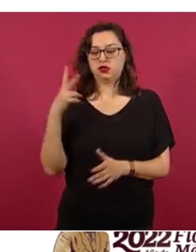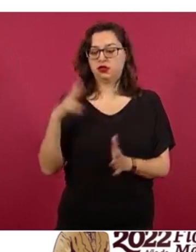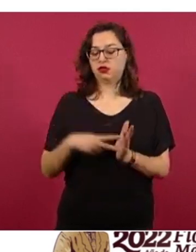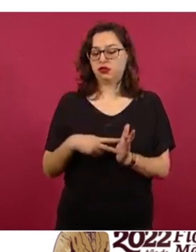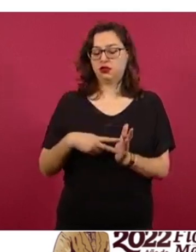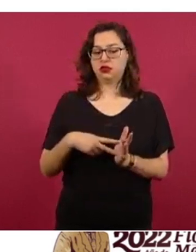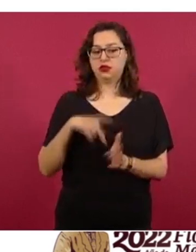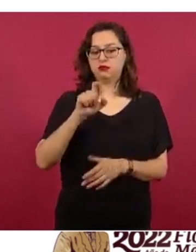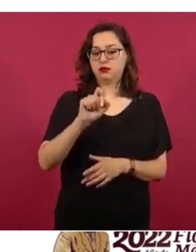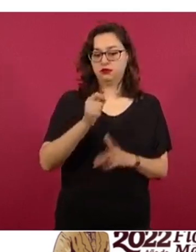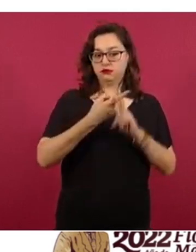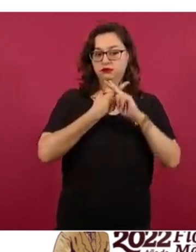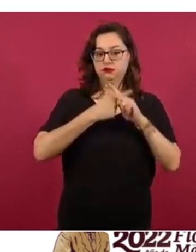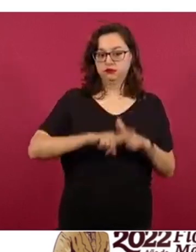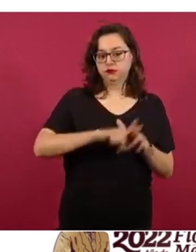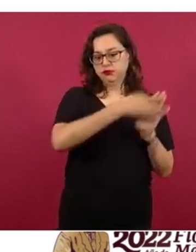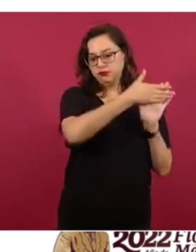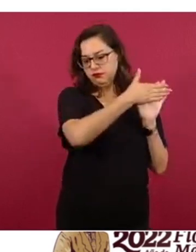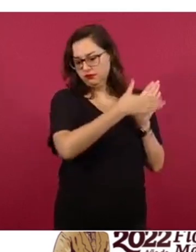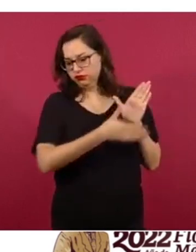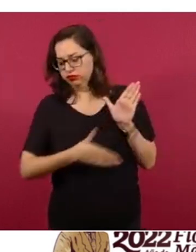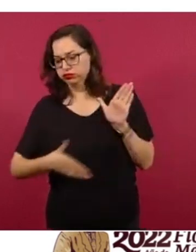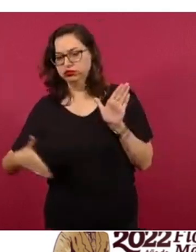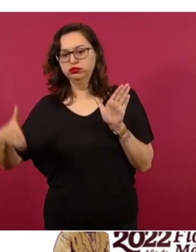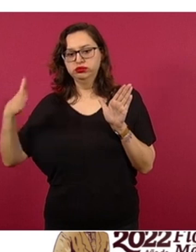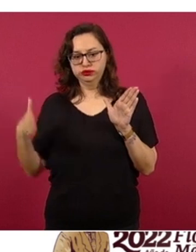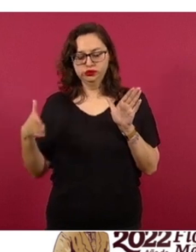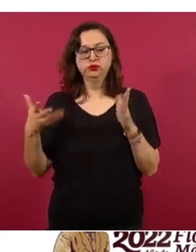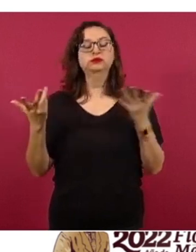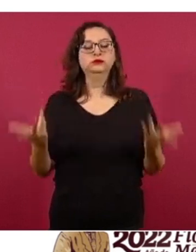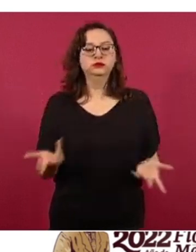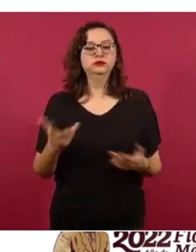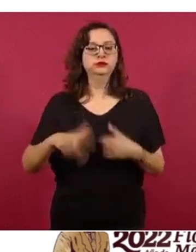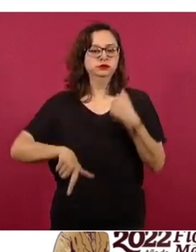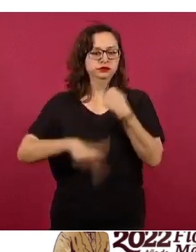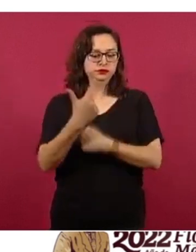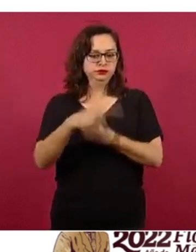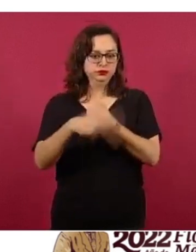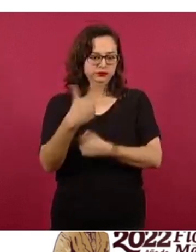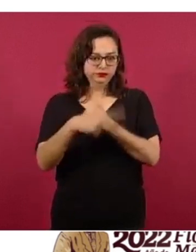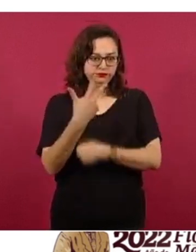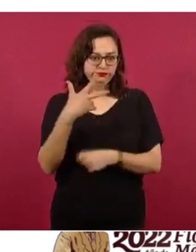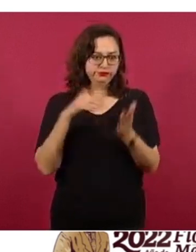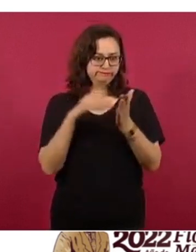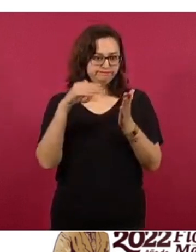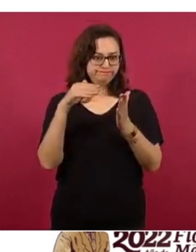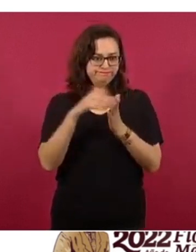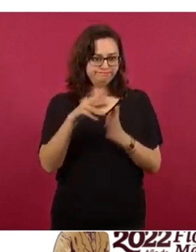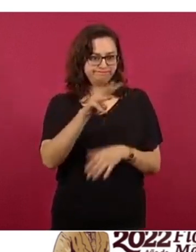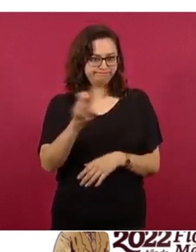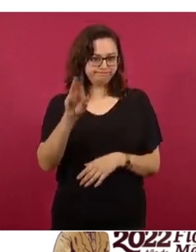2020. Y tenemos que 13.3 millones 390 mil